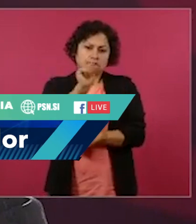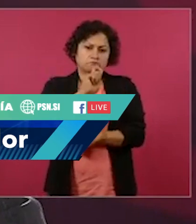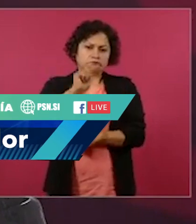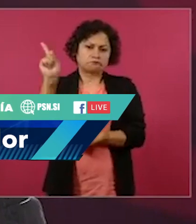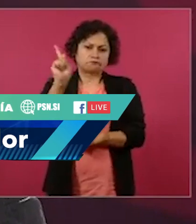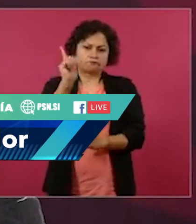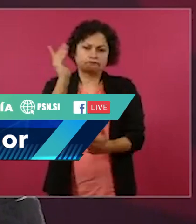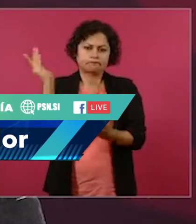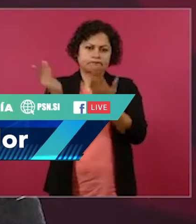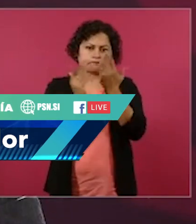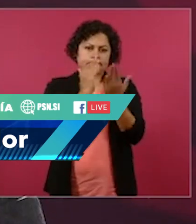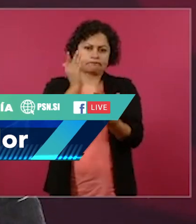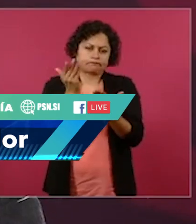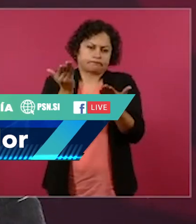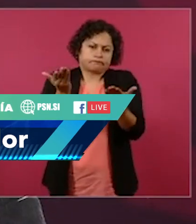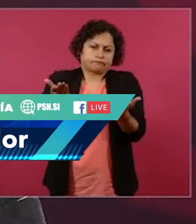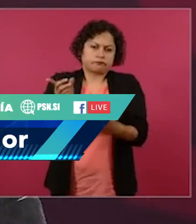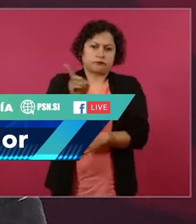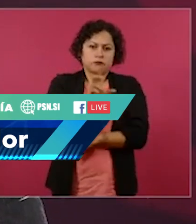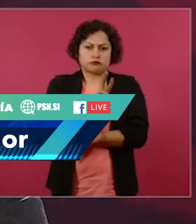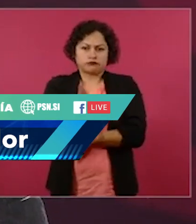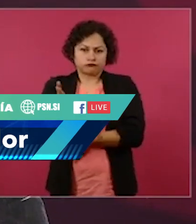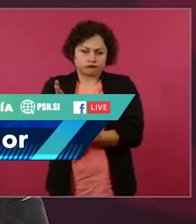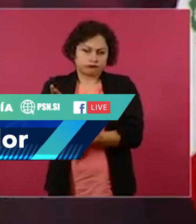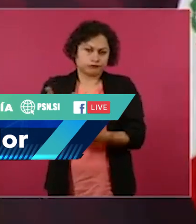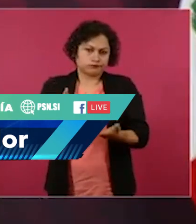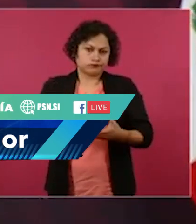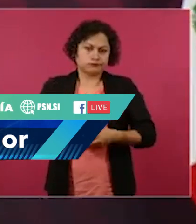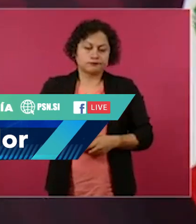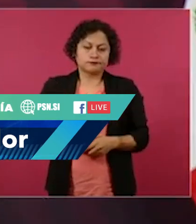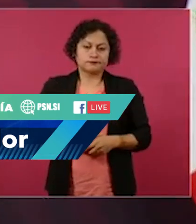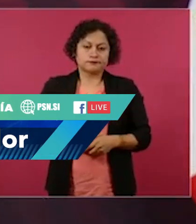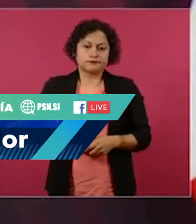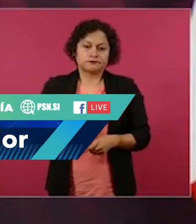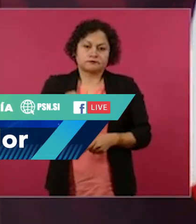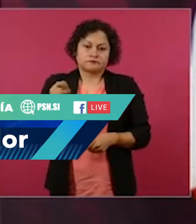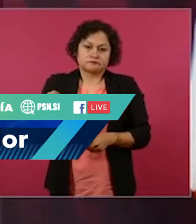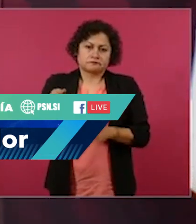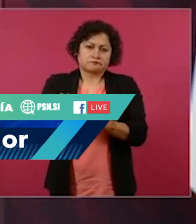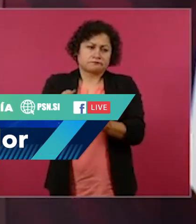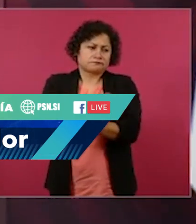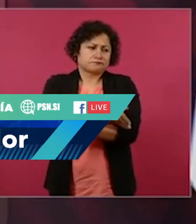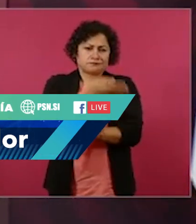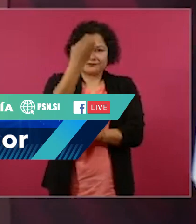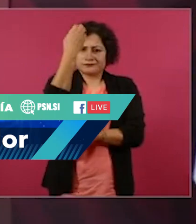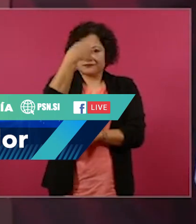doctora, con muchísima experiencia,